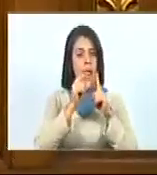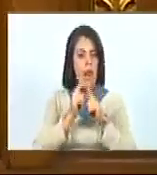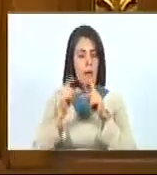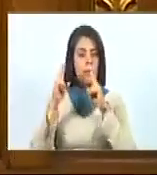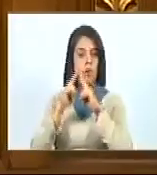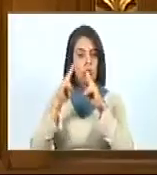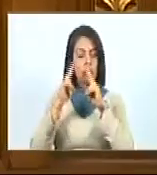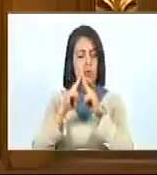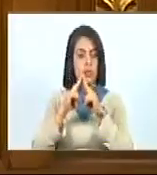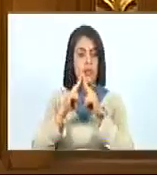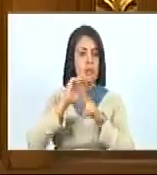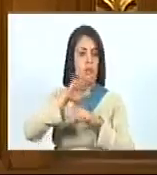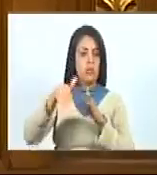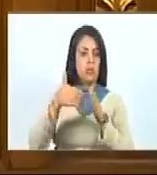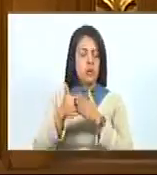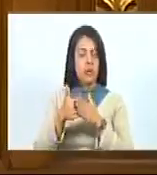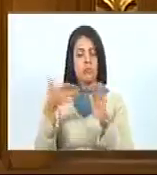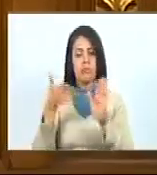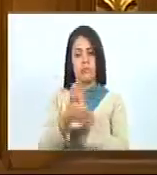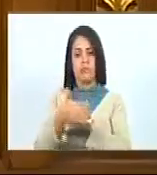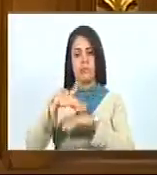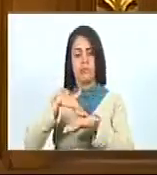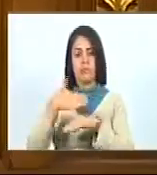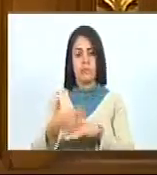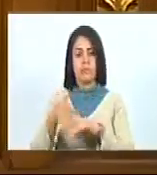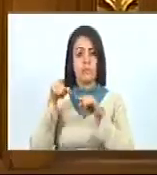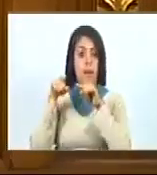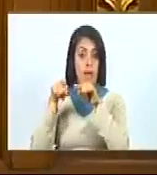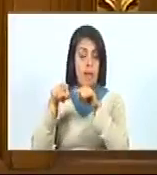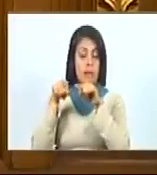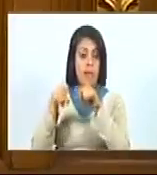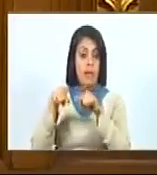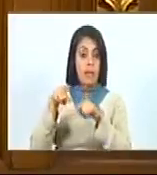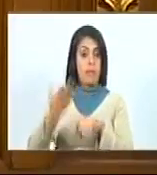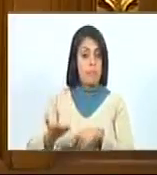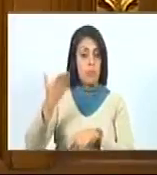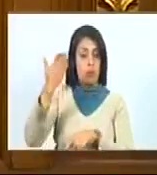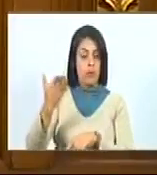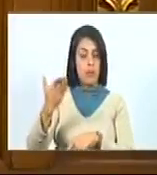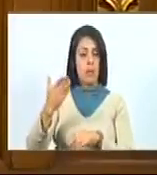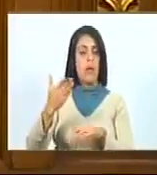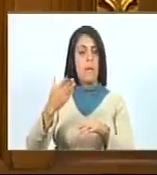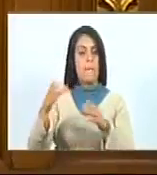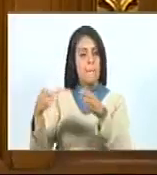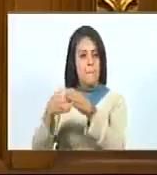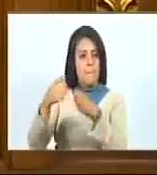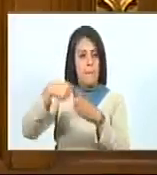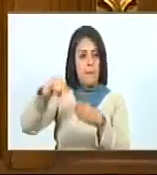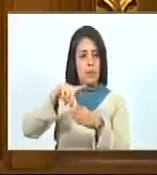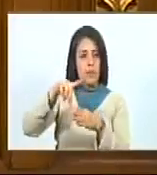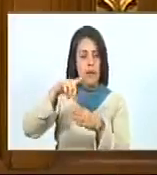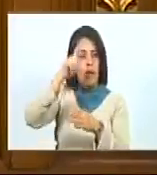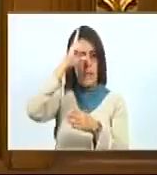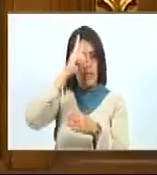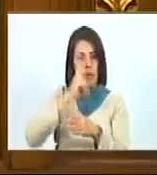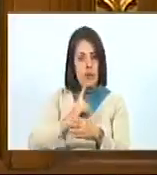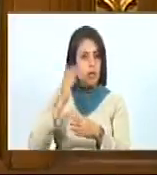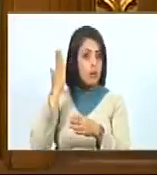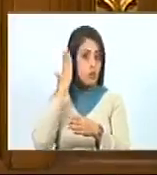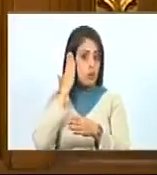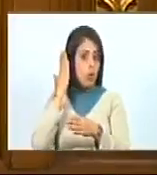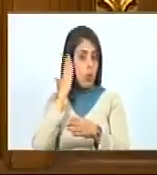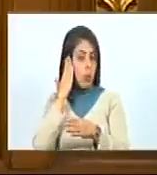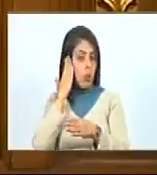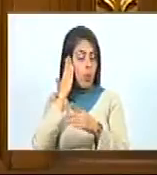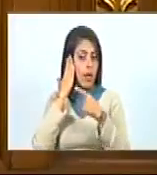conocer y manejar en relación, valga la redundancia, a esta importante comunidad para diferenciar a una persona sorda